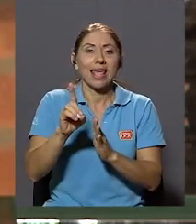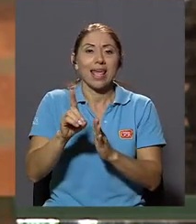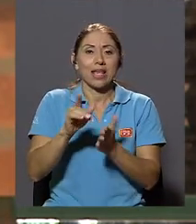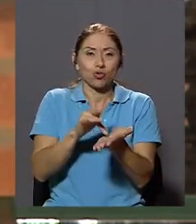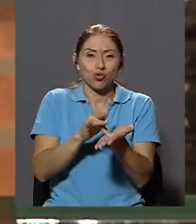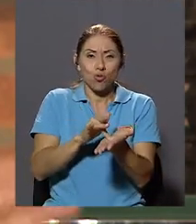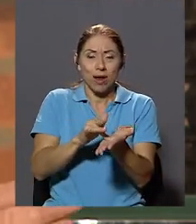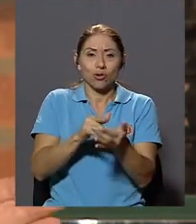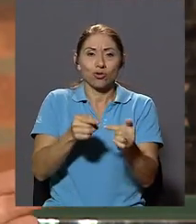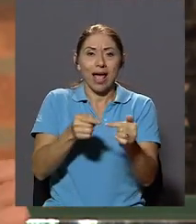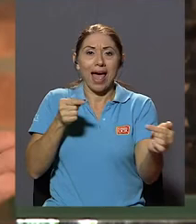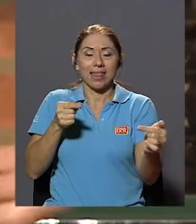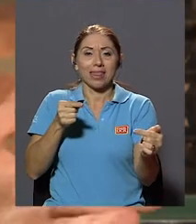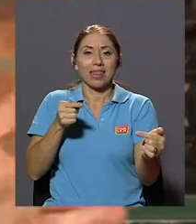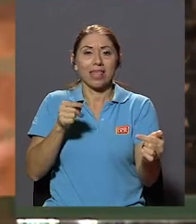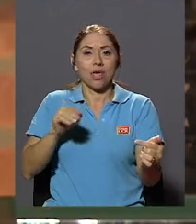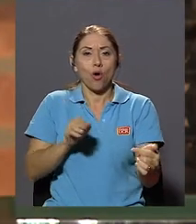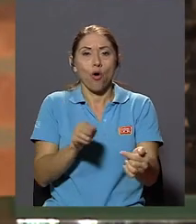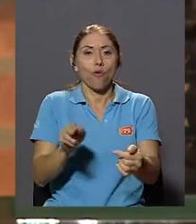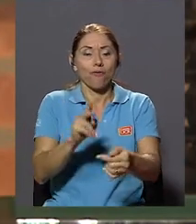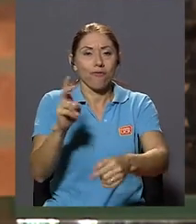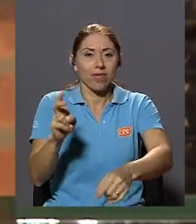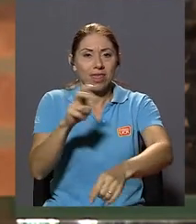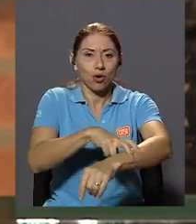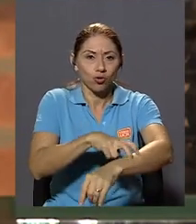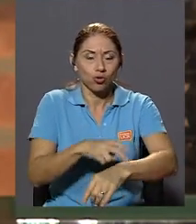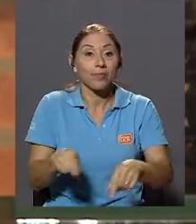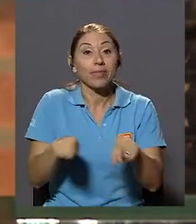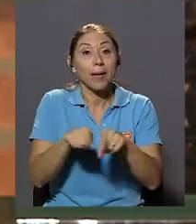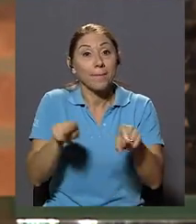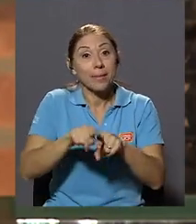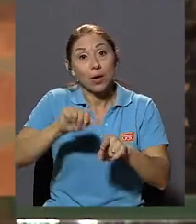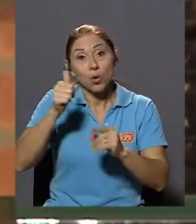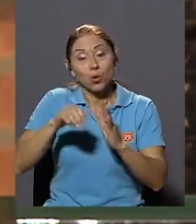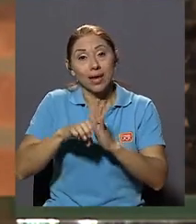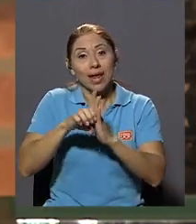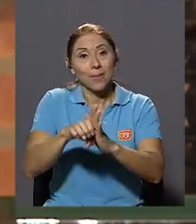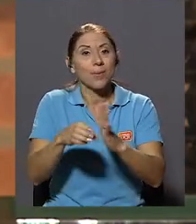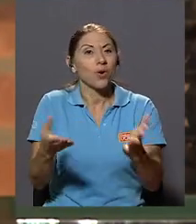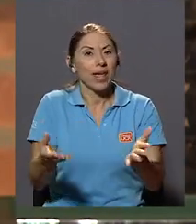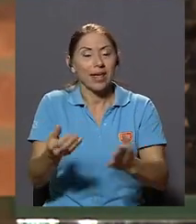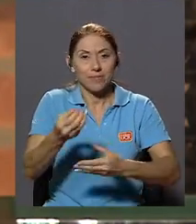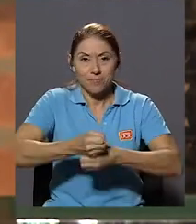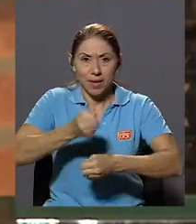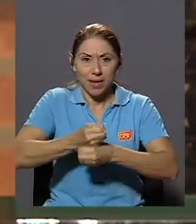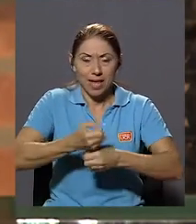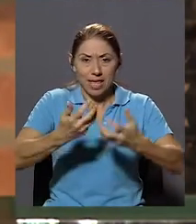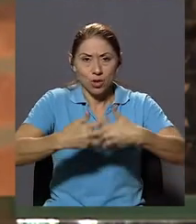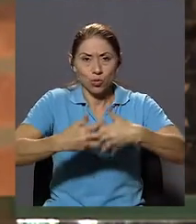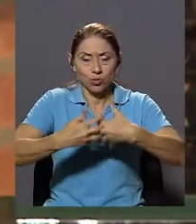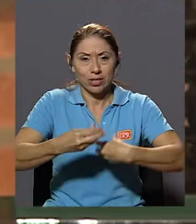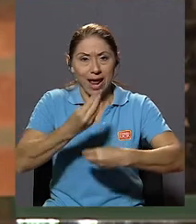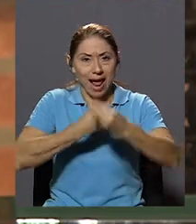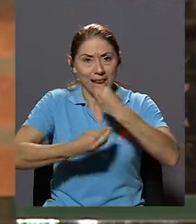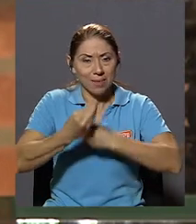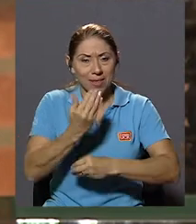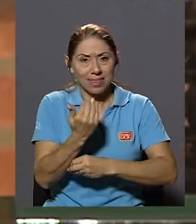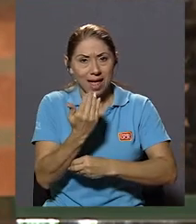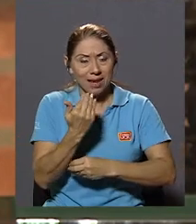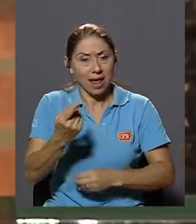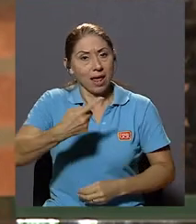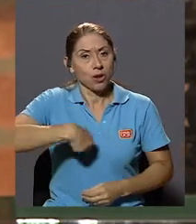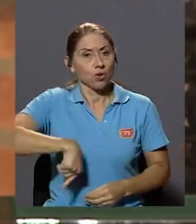Antiofídicos Otro ejemplo Es la La industria Alimentaria Hemos Incidido